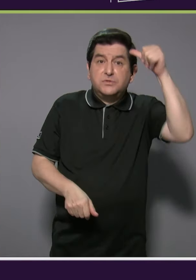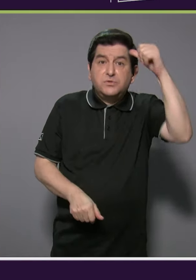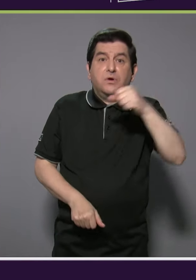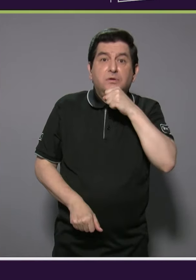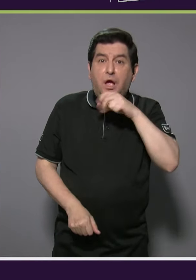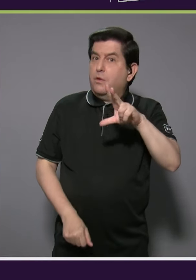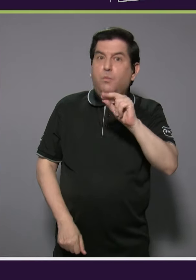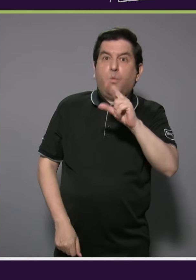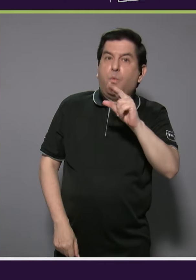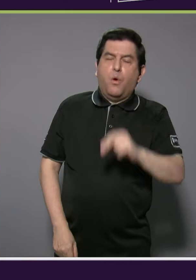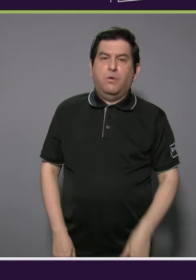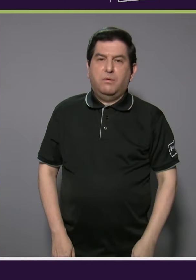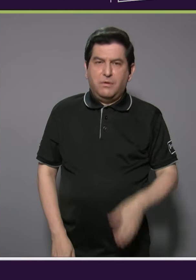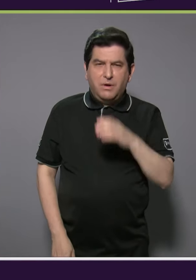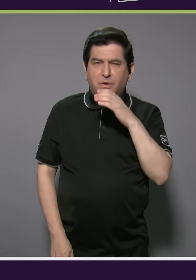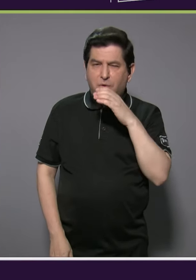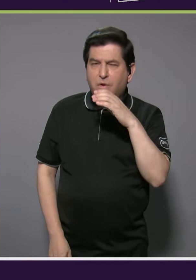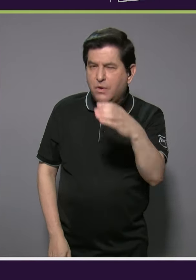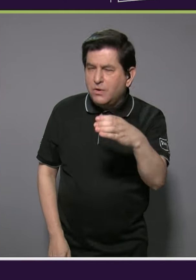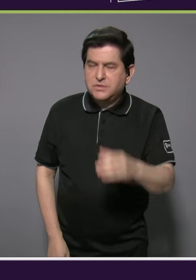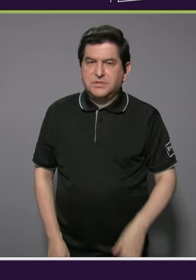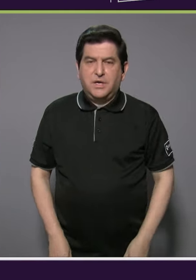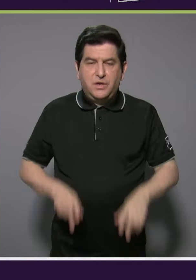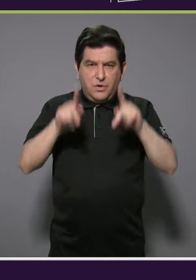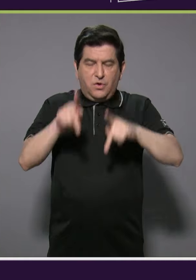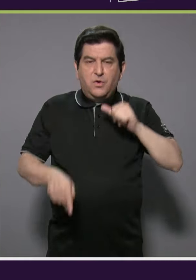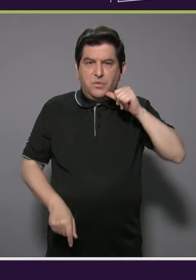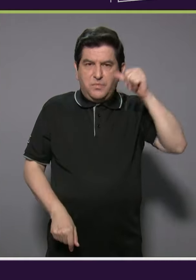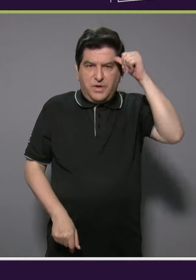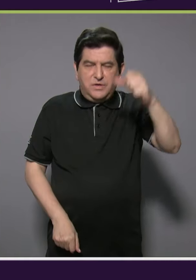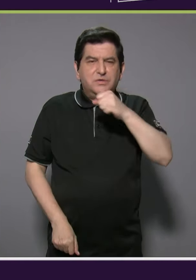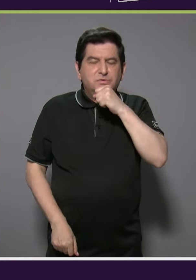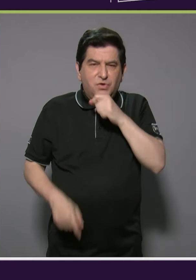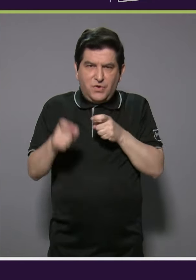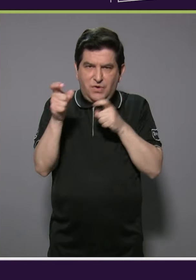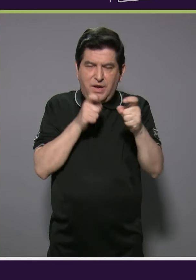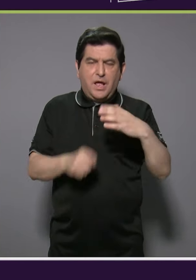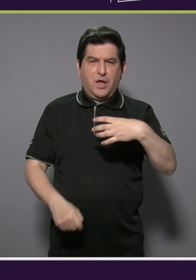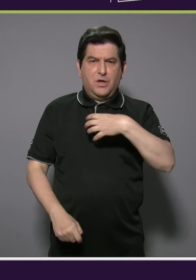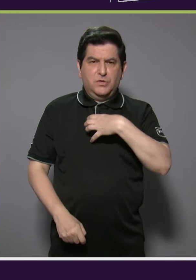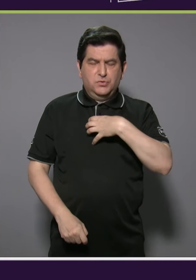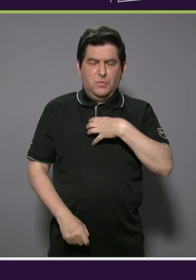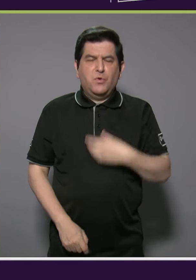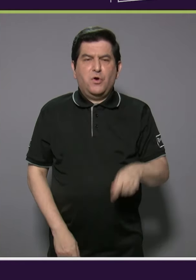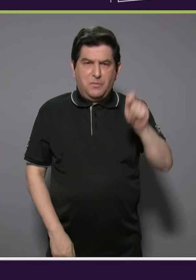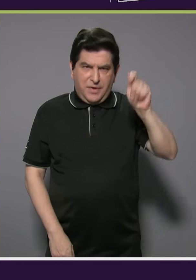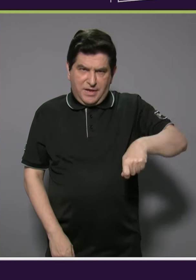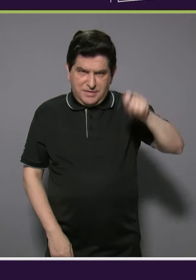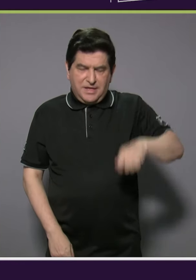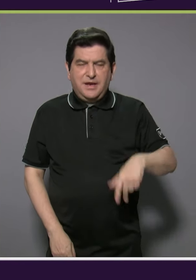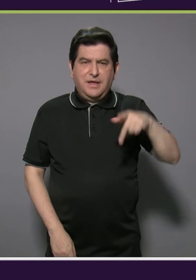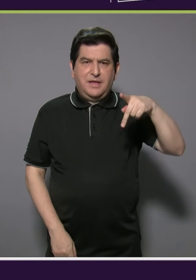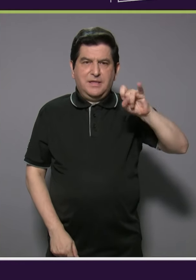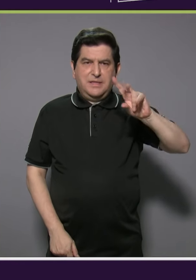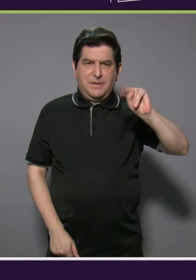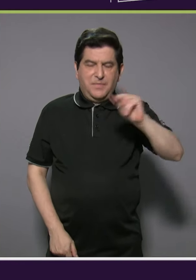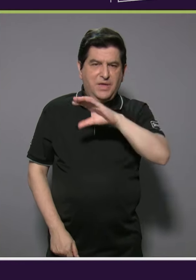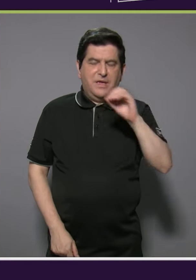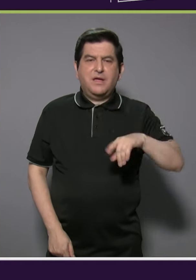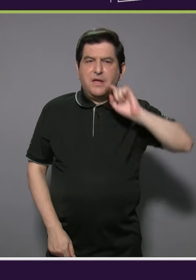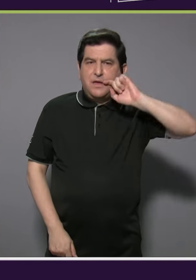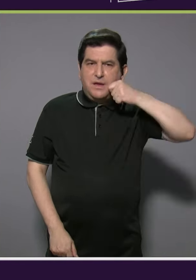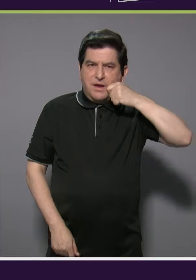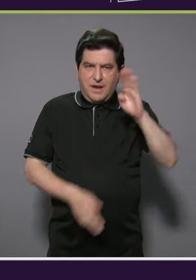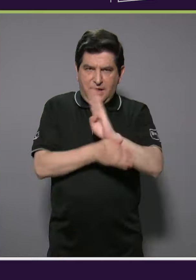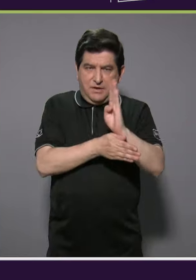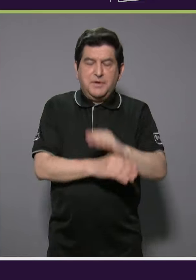Entonces un consejo sería que la persona adulta mayor administre su tarjeta, su PIN, su clave del banco. Si la persona